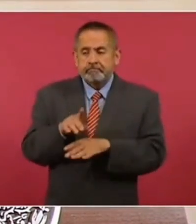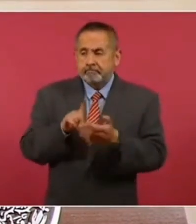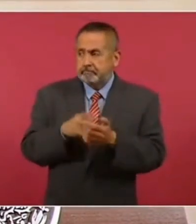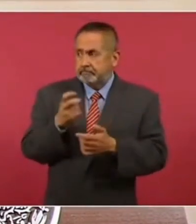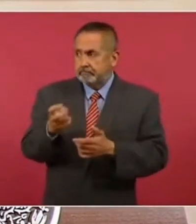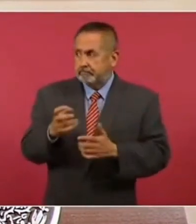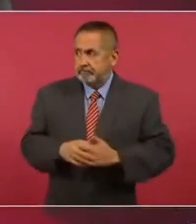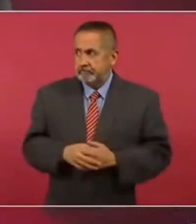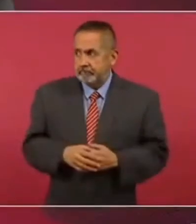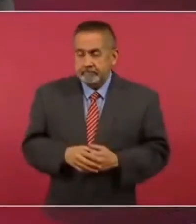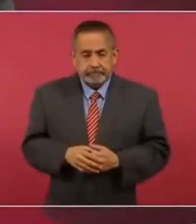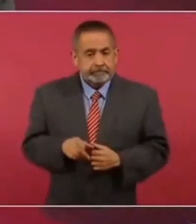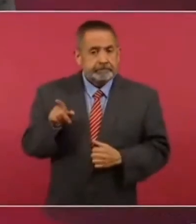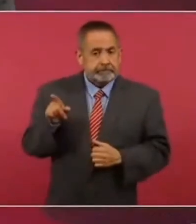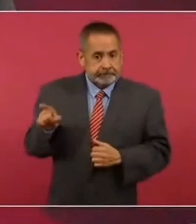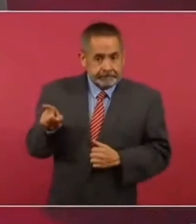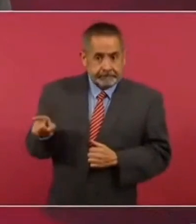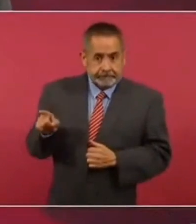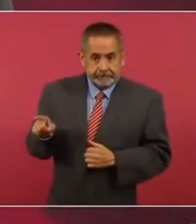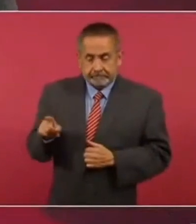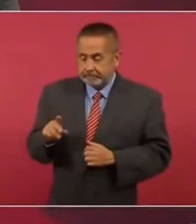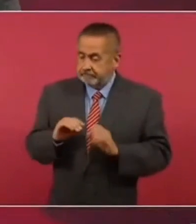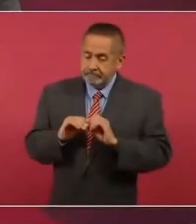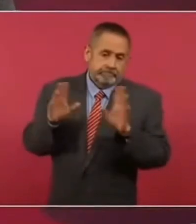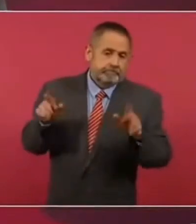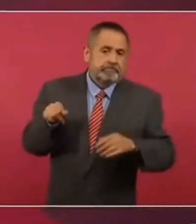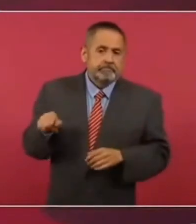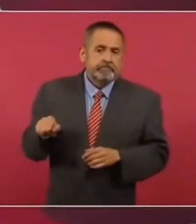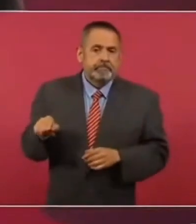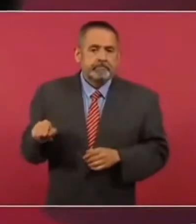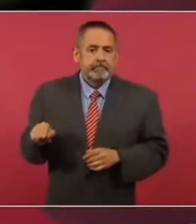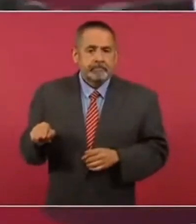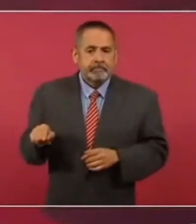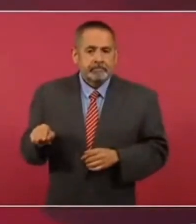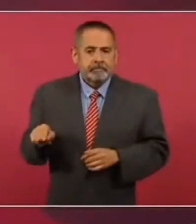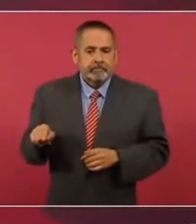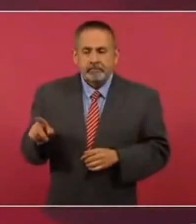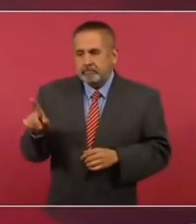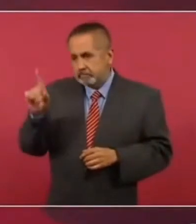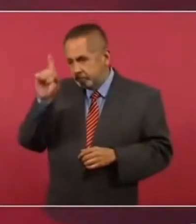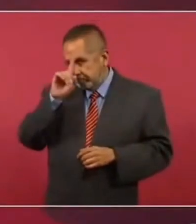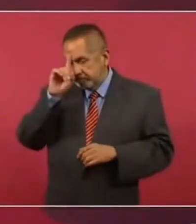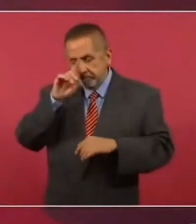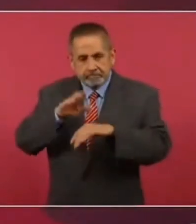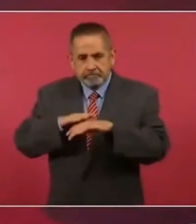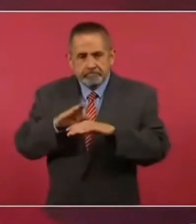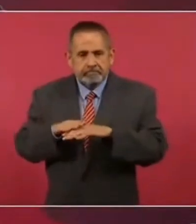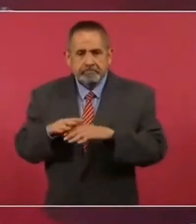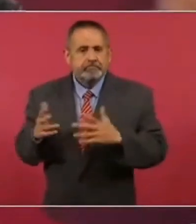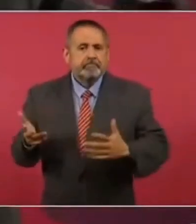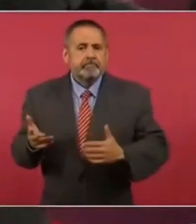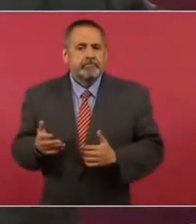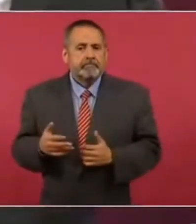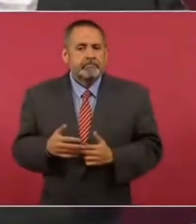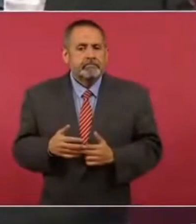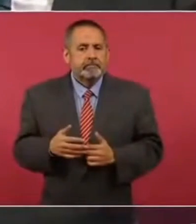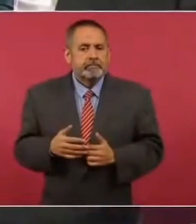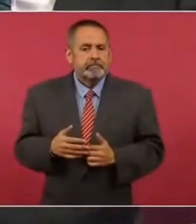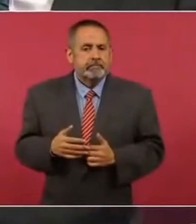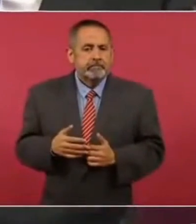Y él, desde luego, que no recomienda que